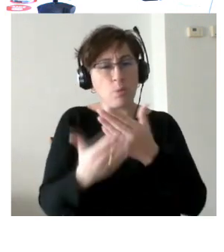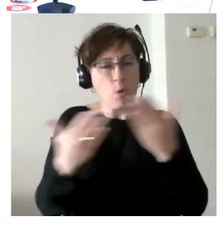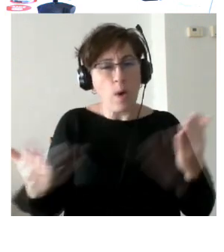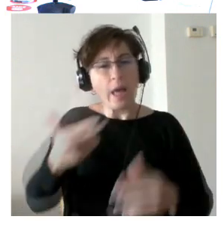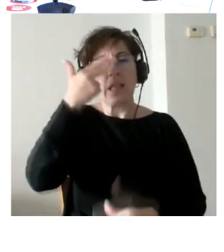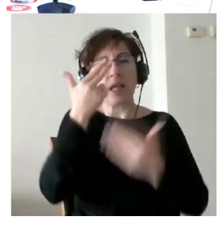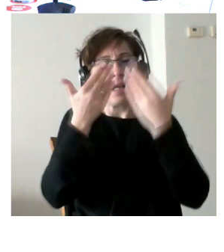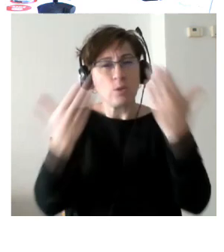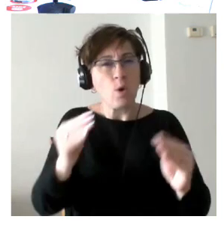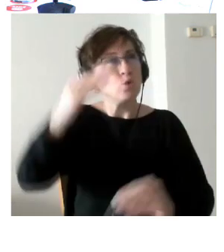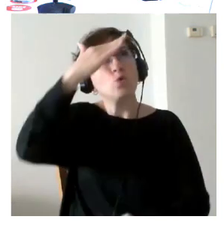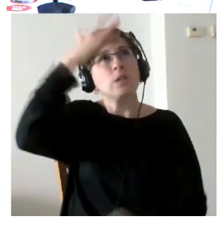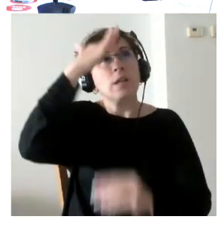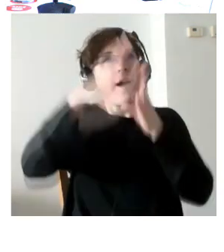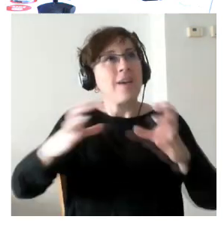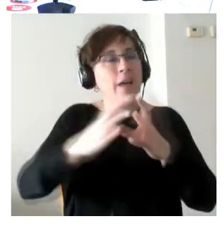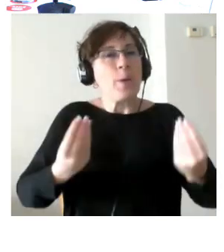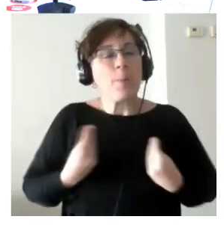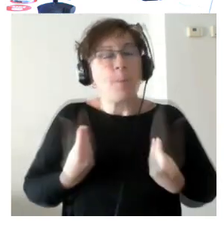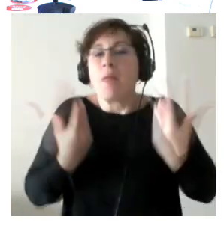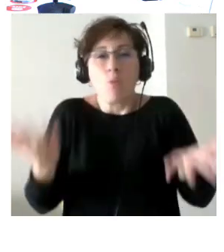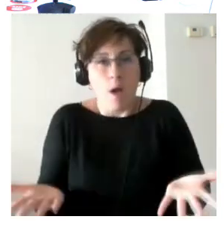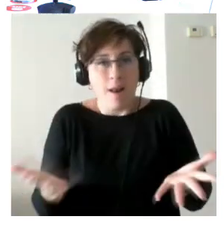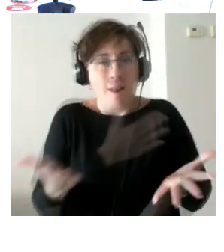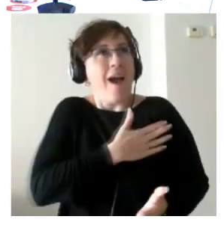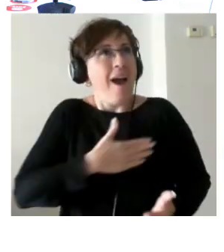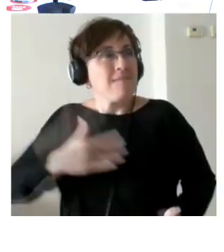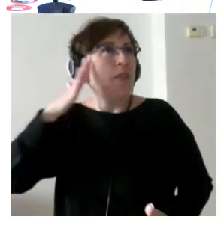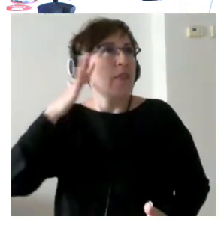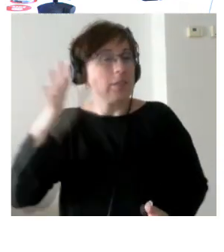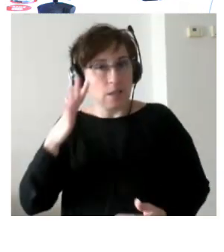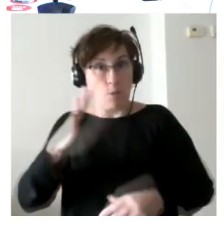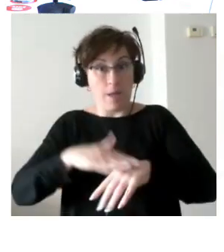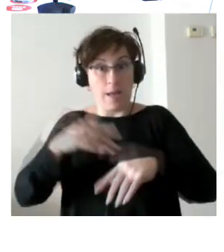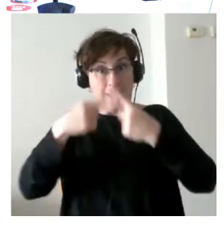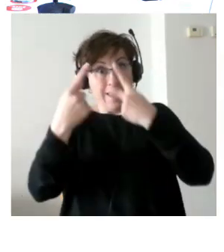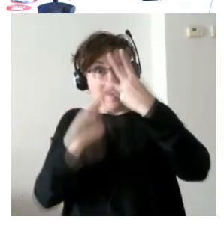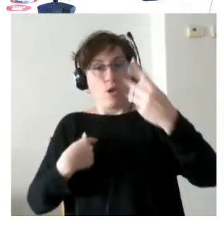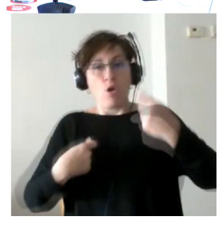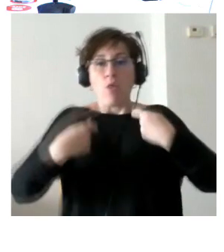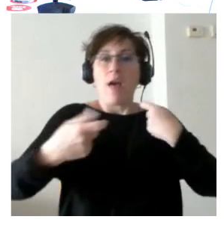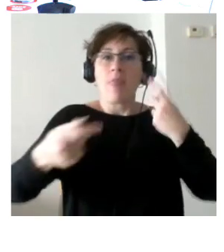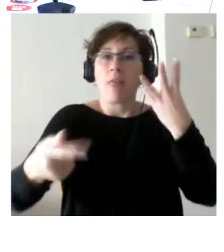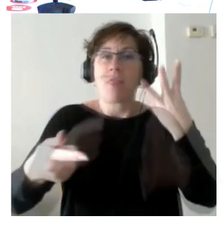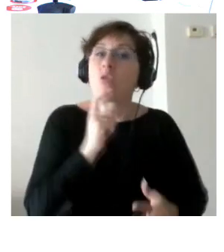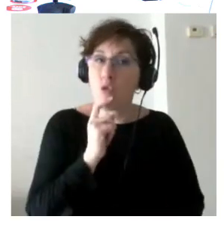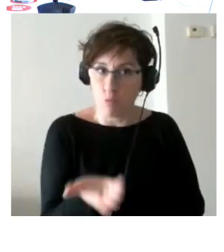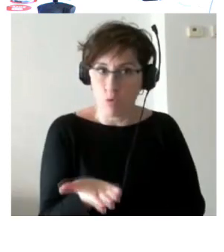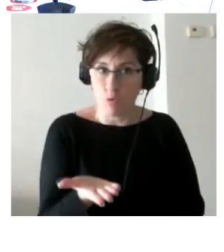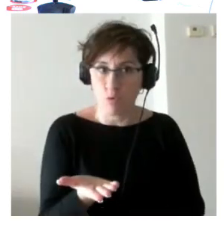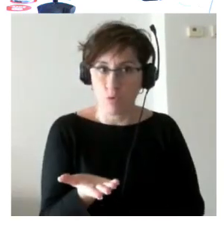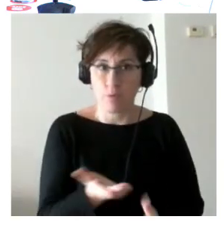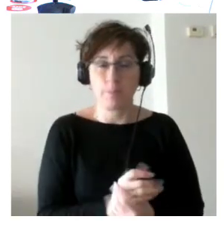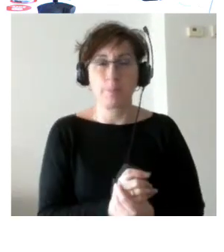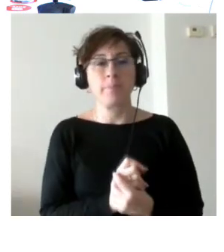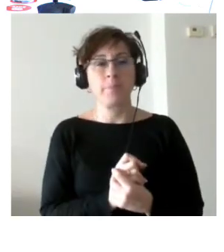vida cuáles son sus sueños cuáles son sus deseos y de qué manera podemos facilitar todos esos procesos Todo esto partiendo de que